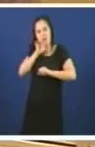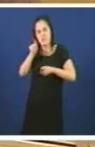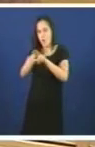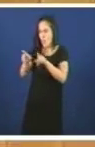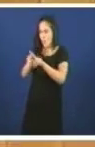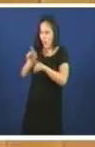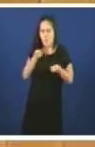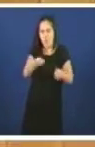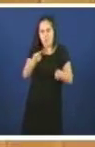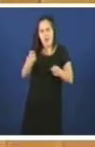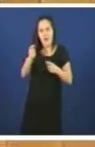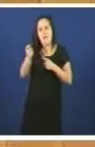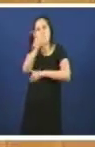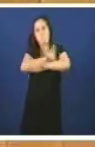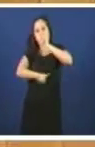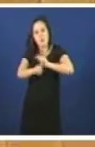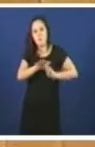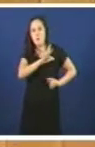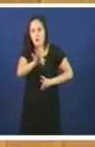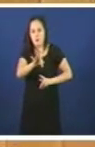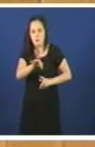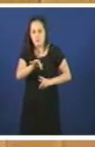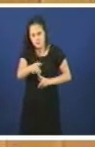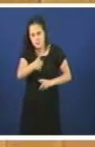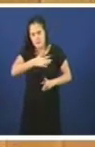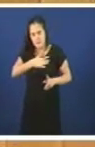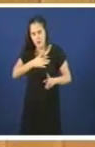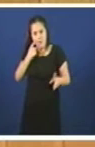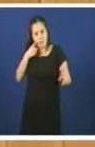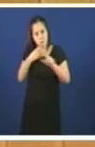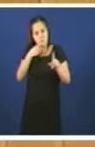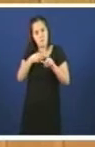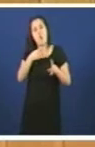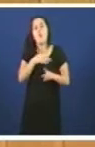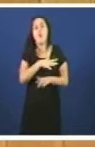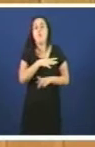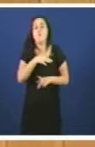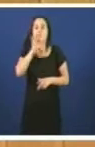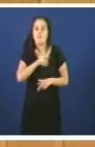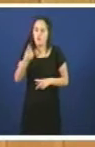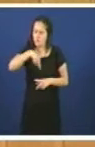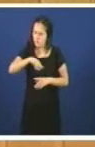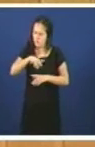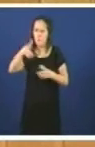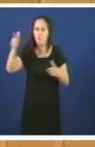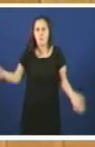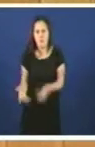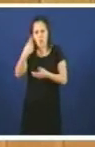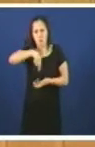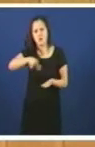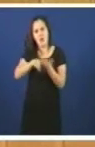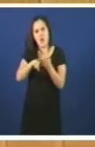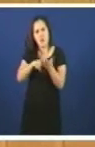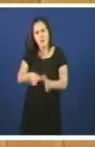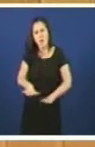súa visión e a do vaso valeiro. Non recoñecemos que hai que seguir a traballar na promoción da nosa lingua, pero escollemos a visión do vaso